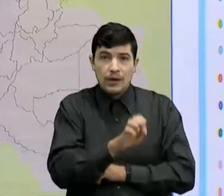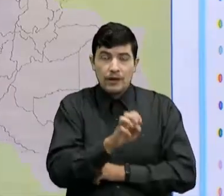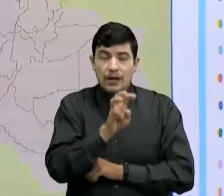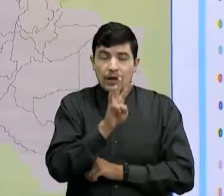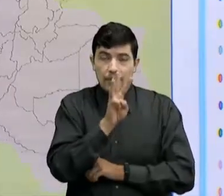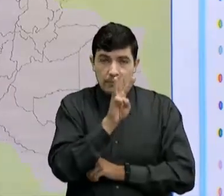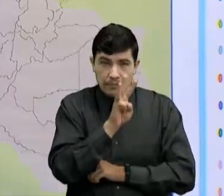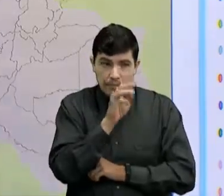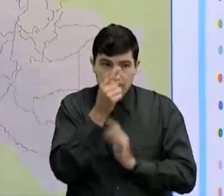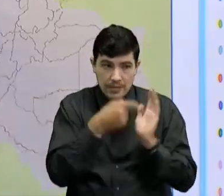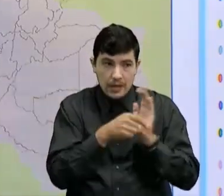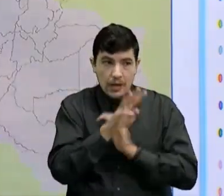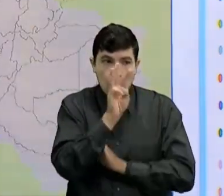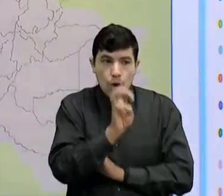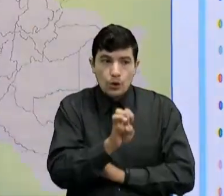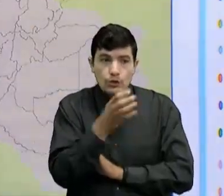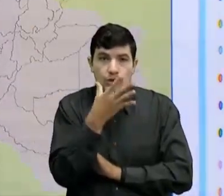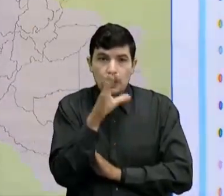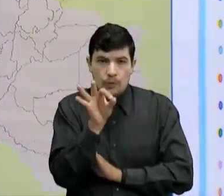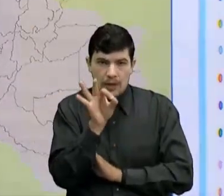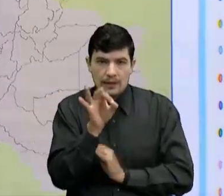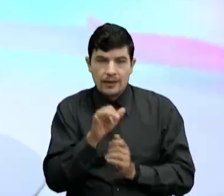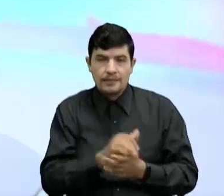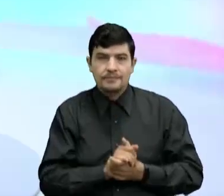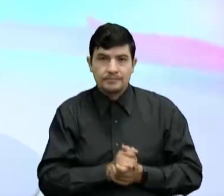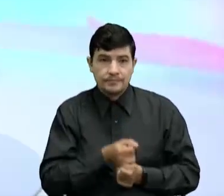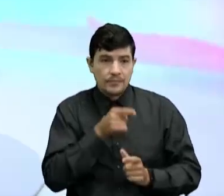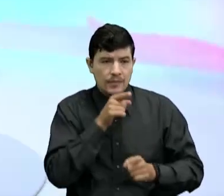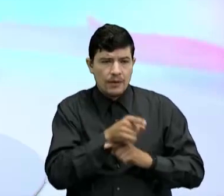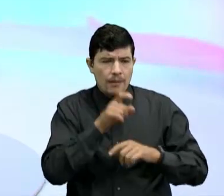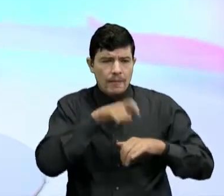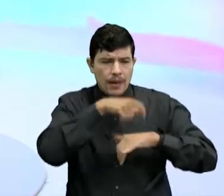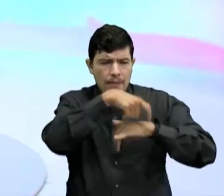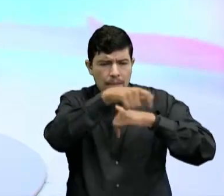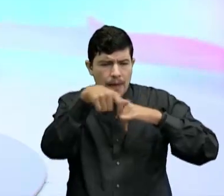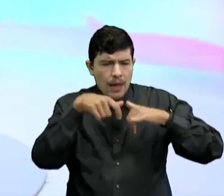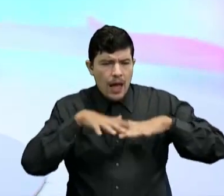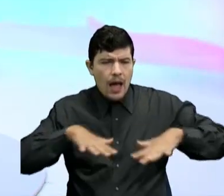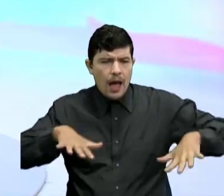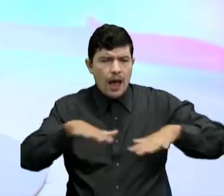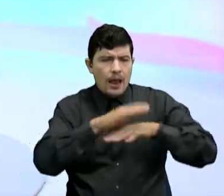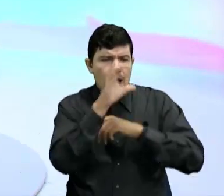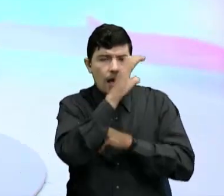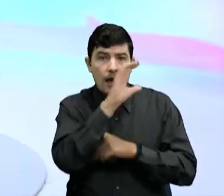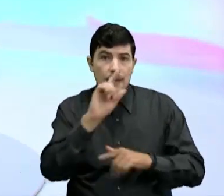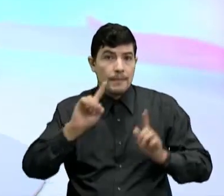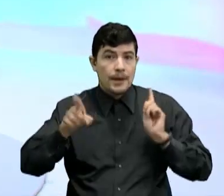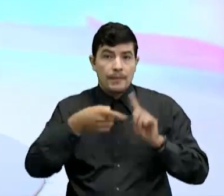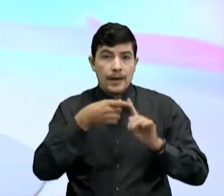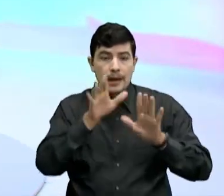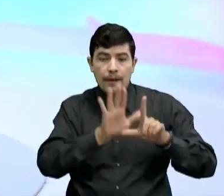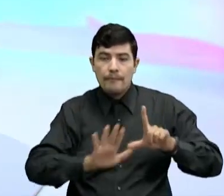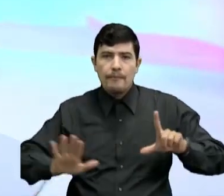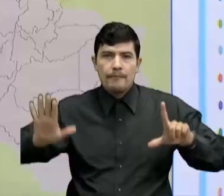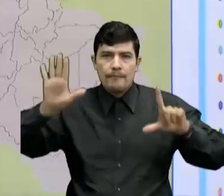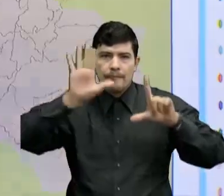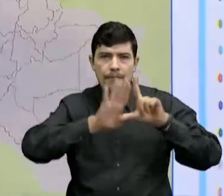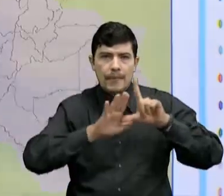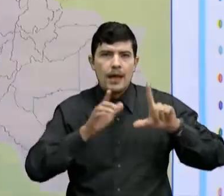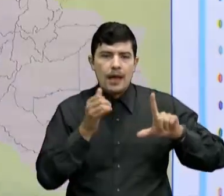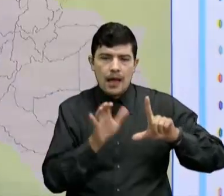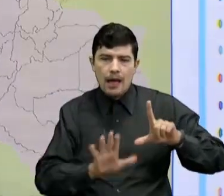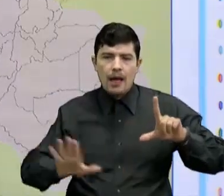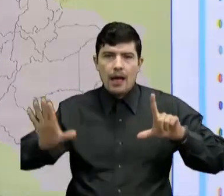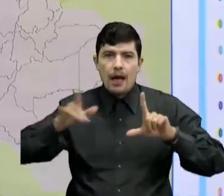comisión corográfica Que fue un viaje de exploración por todo el país Que dio como resultado el primer Atlas Que es el libro donde están los mapas